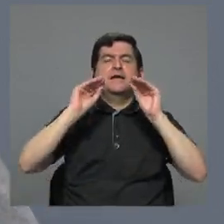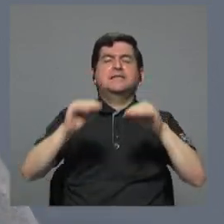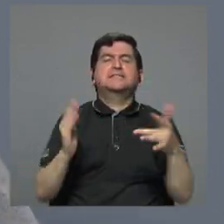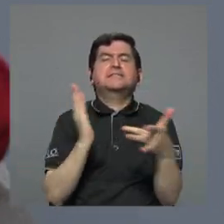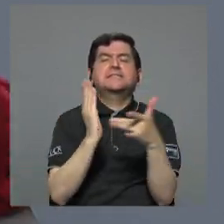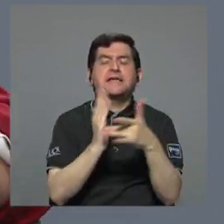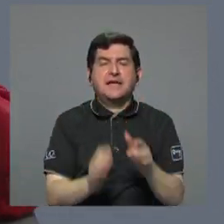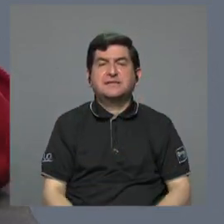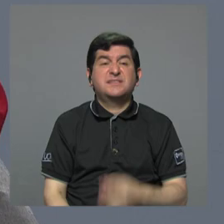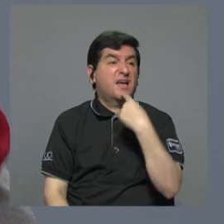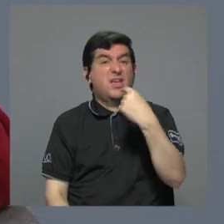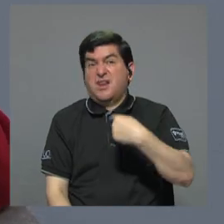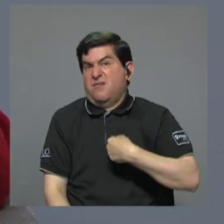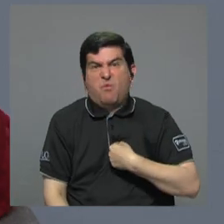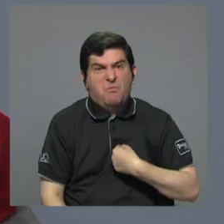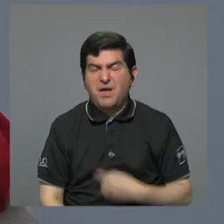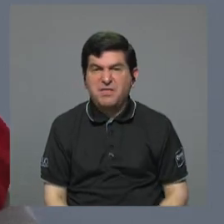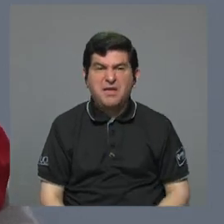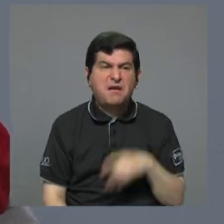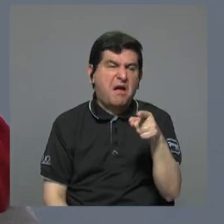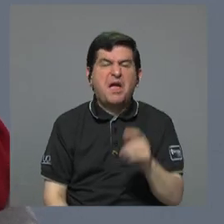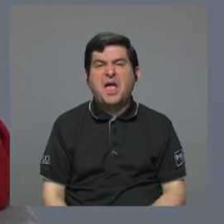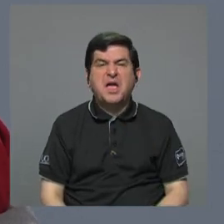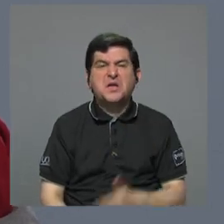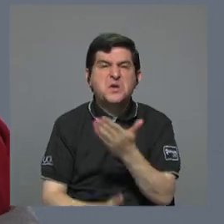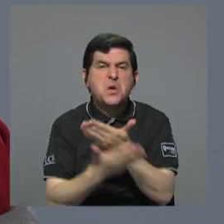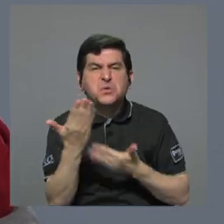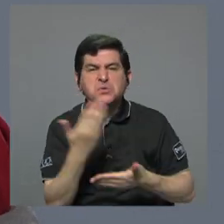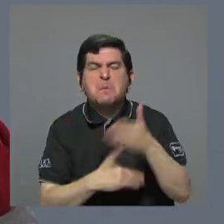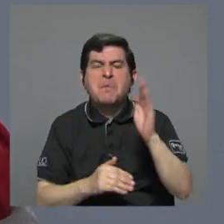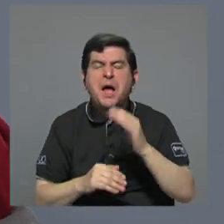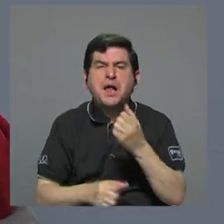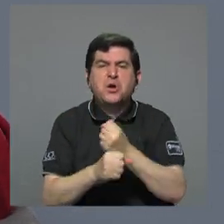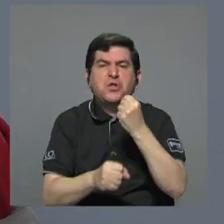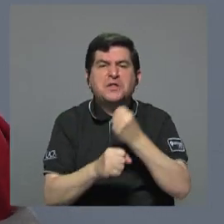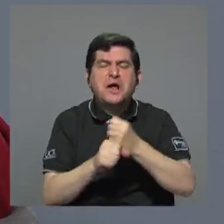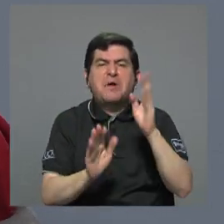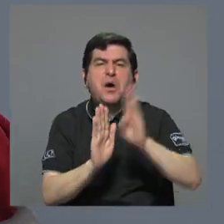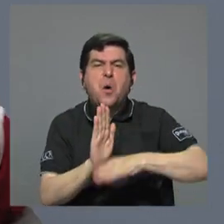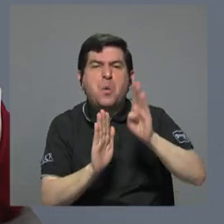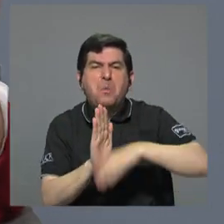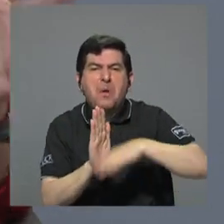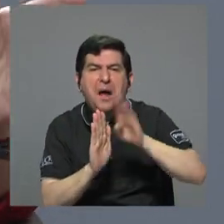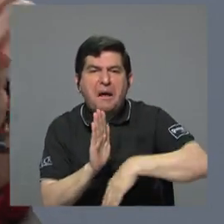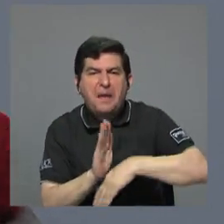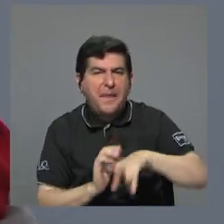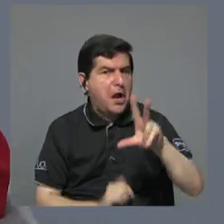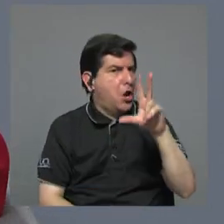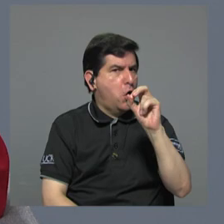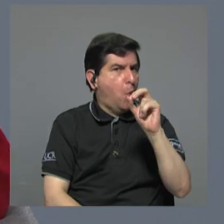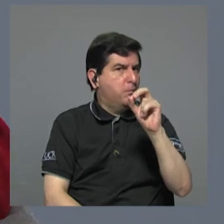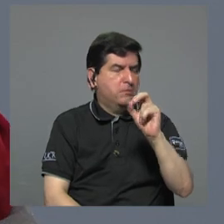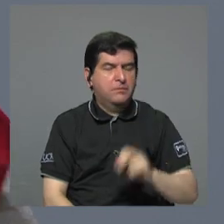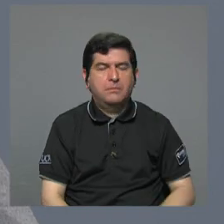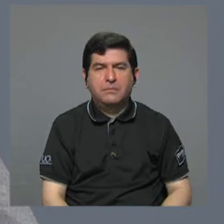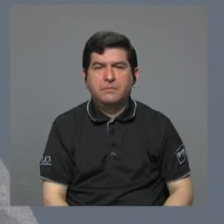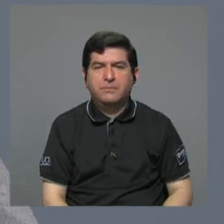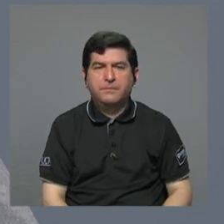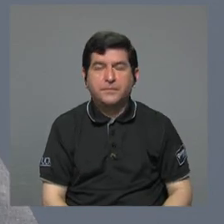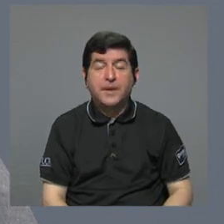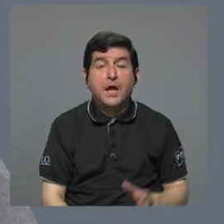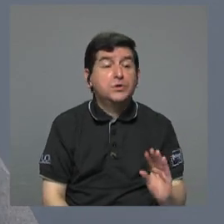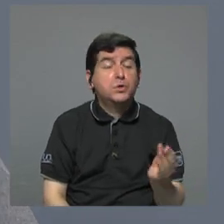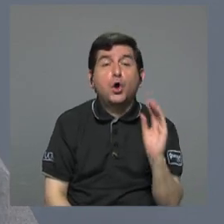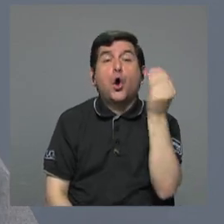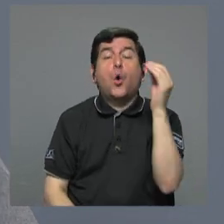y que no me hablen a mí de que es mano barata mano de obra barata ¿por qué? porque si los